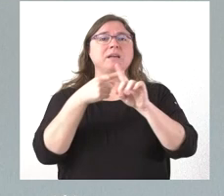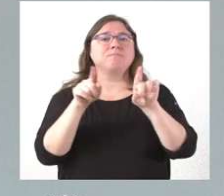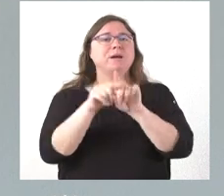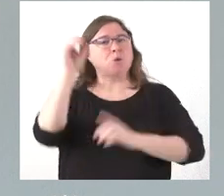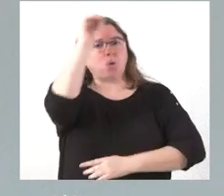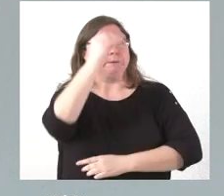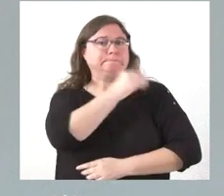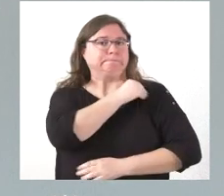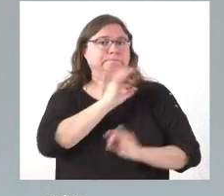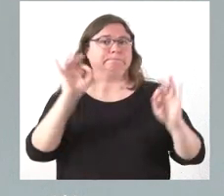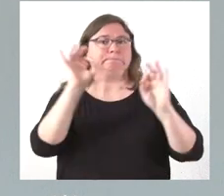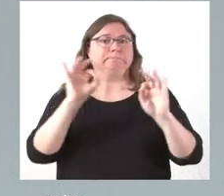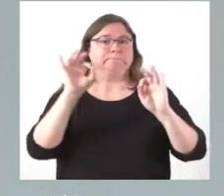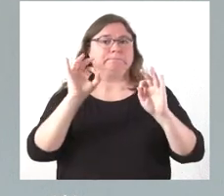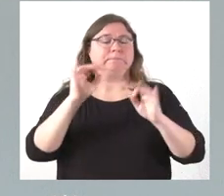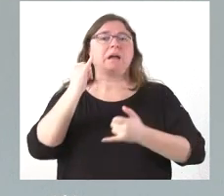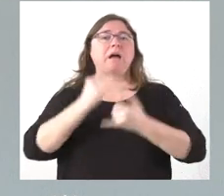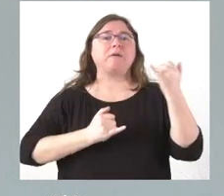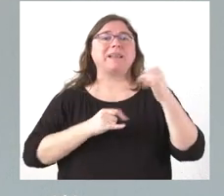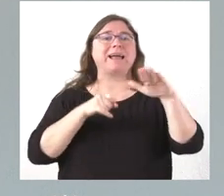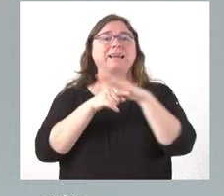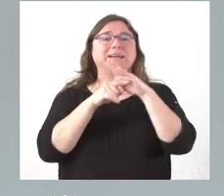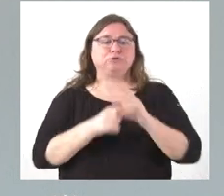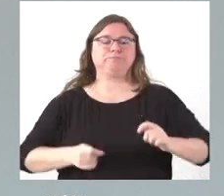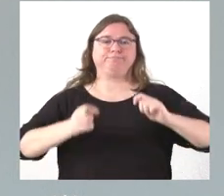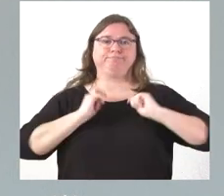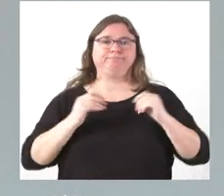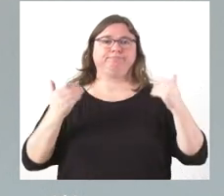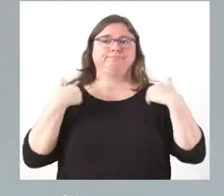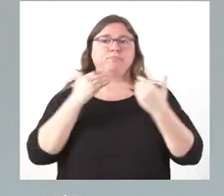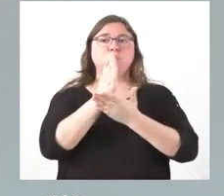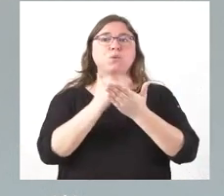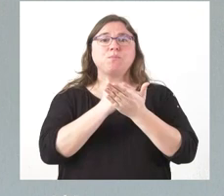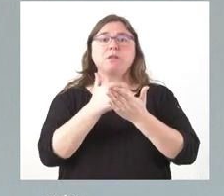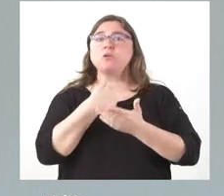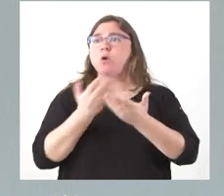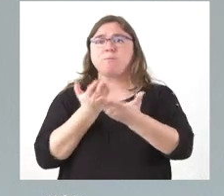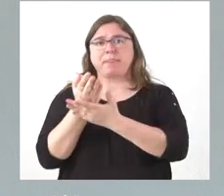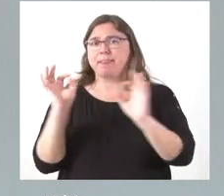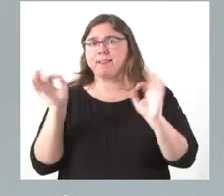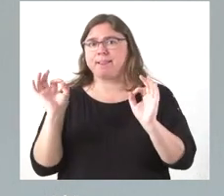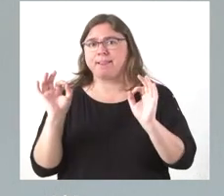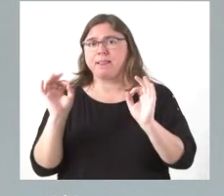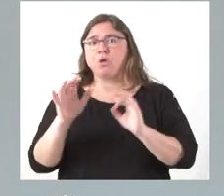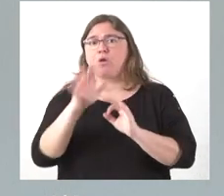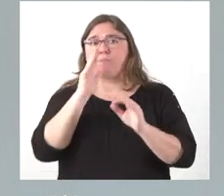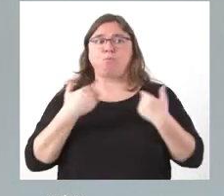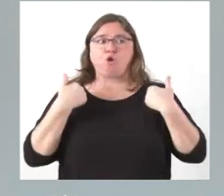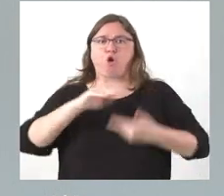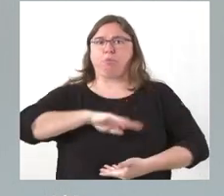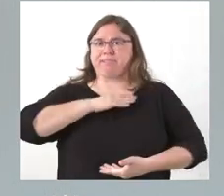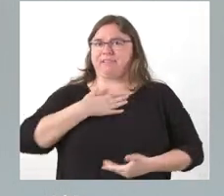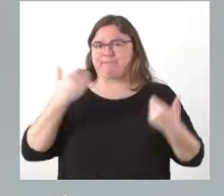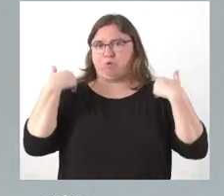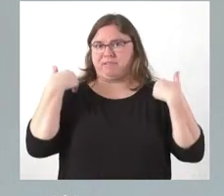opinión. Luego otorgó esta gestión a las comunidades autónomas sin que lo hayamos pedido por motivos competenciales o bien